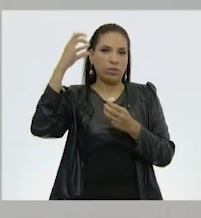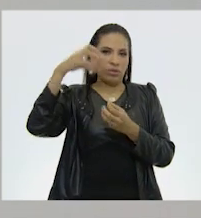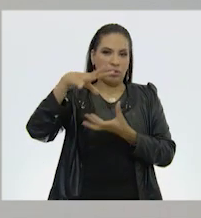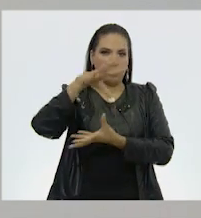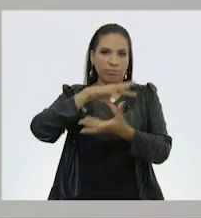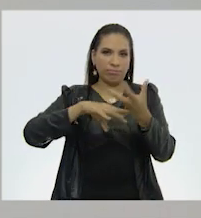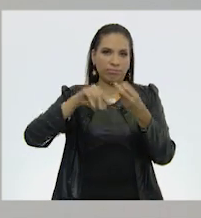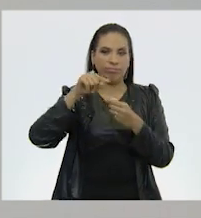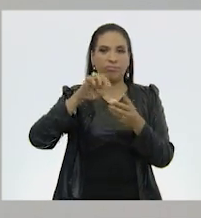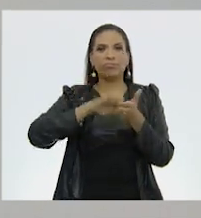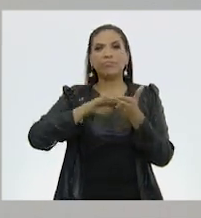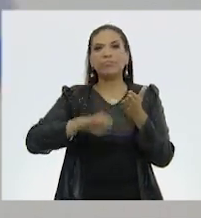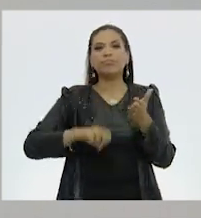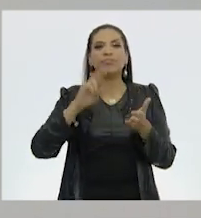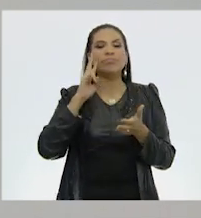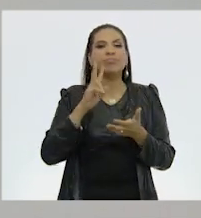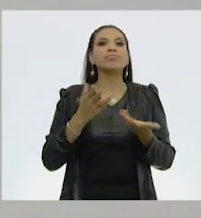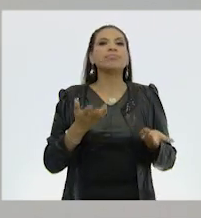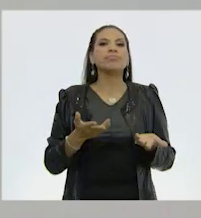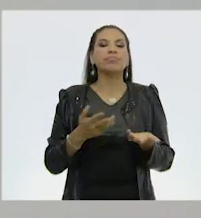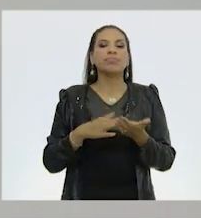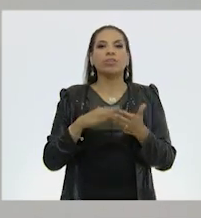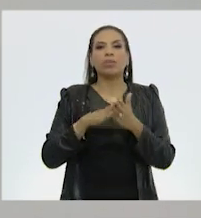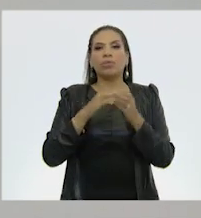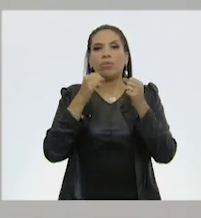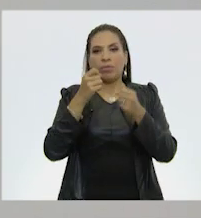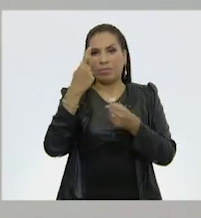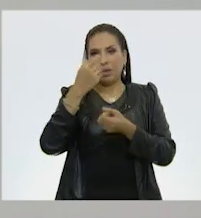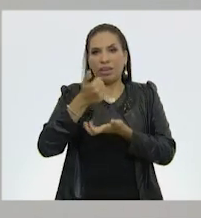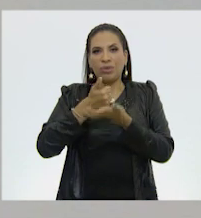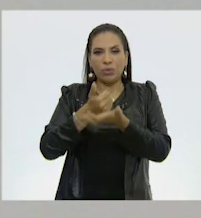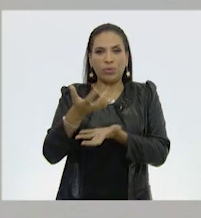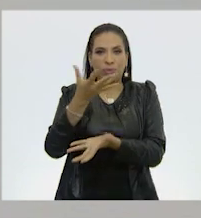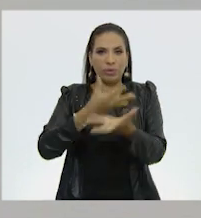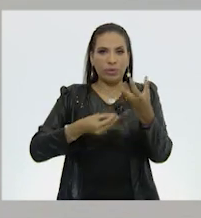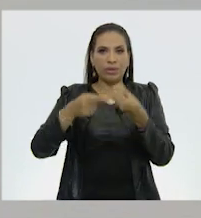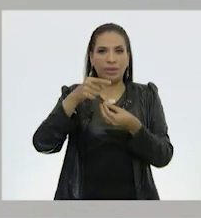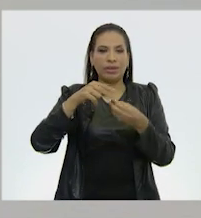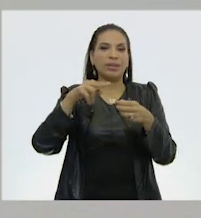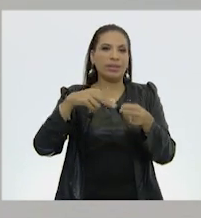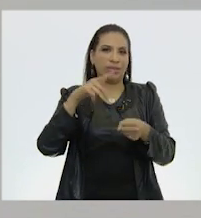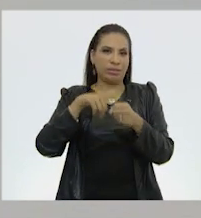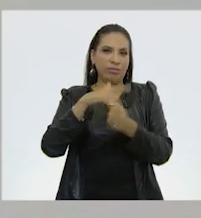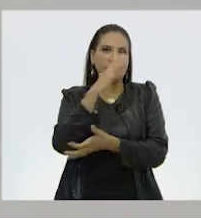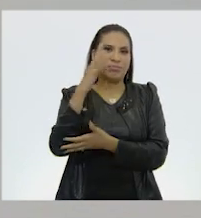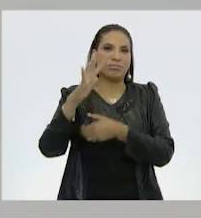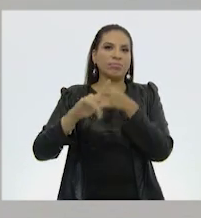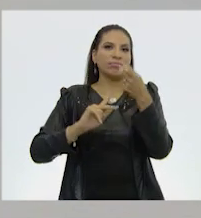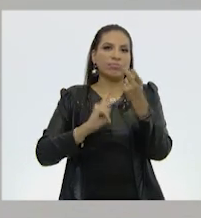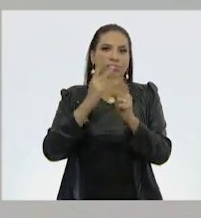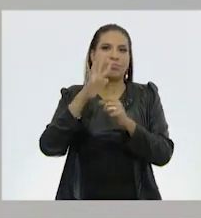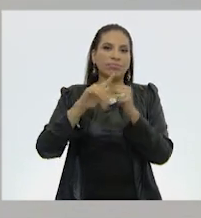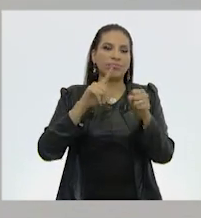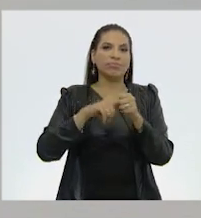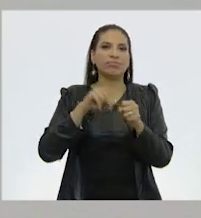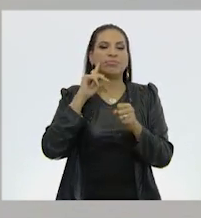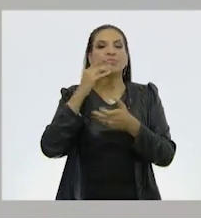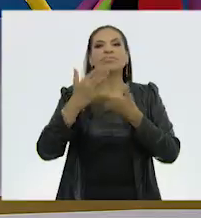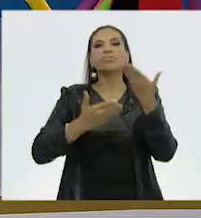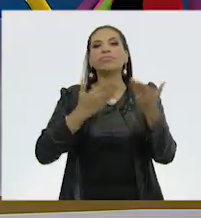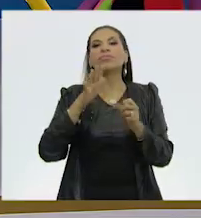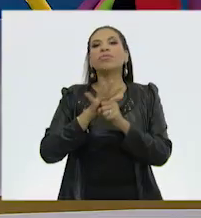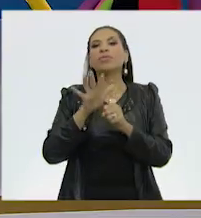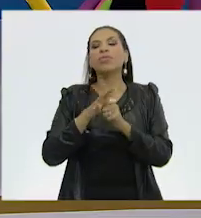Todo esto son ejemplos de el soporte que nos da la naturaleza también. Un ejemplo de servicio de